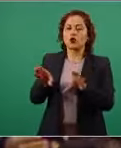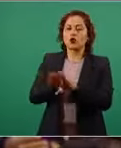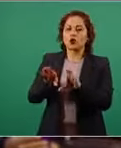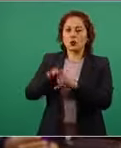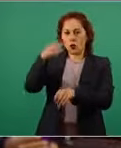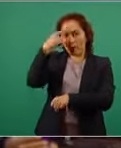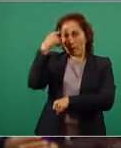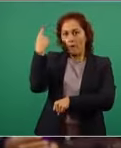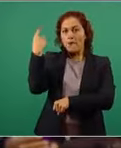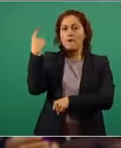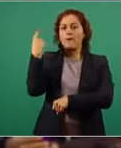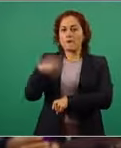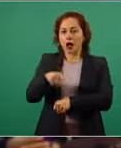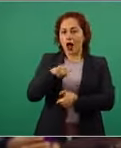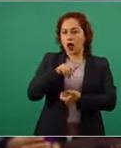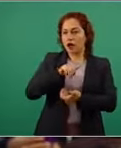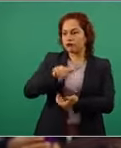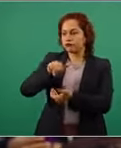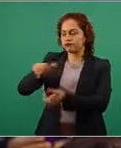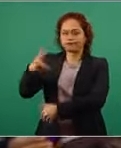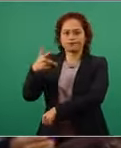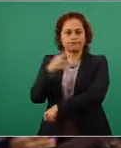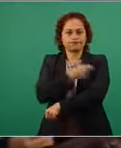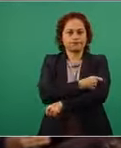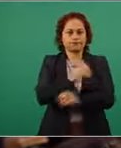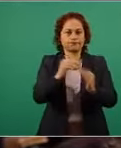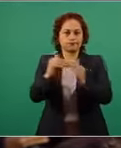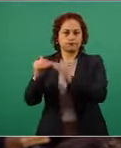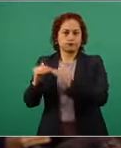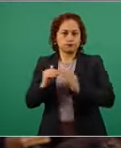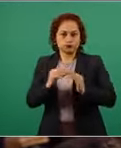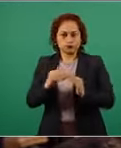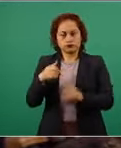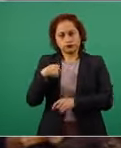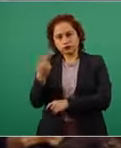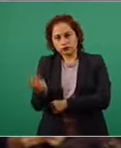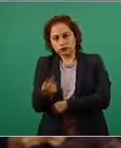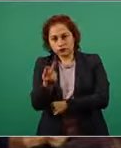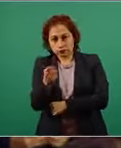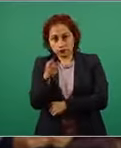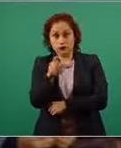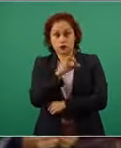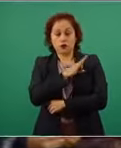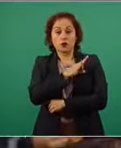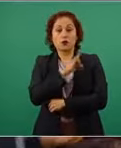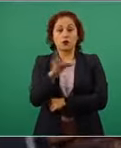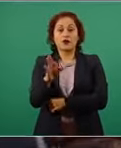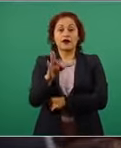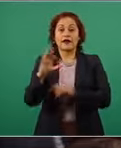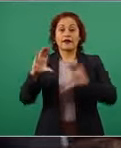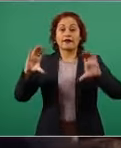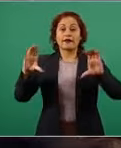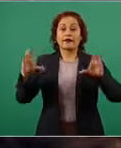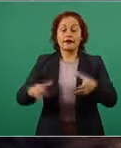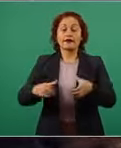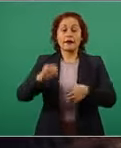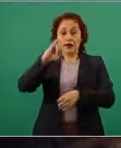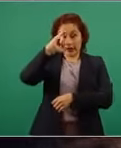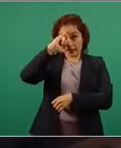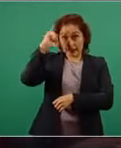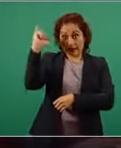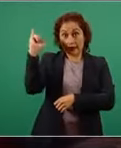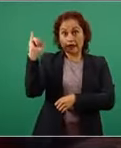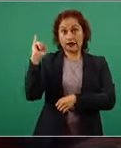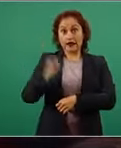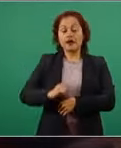vacunas y aceptaría la interpelación en el Congreso del jefe de gabinete y la creación de una comisión